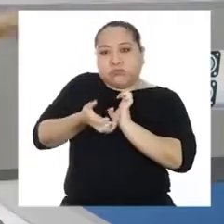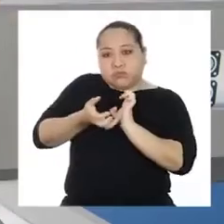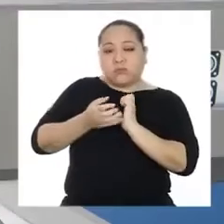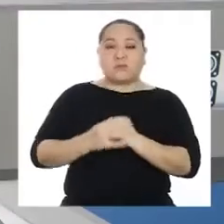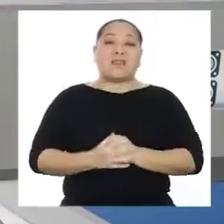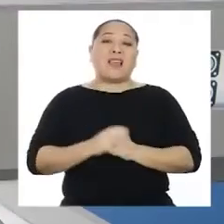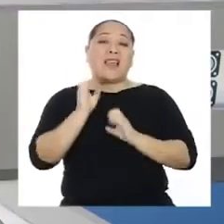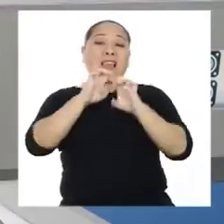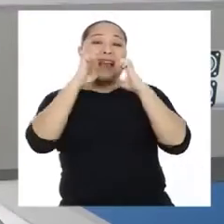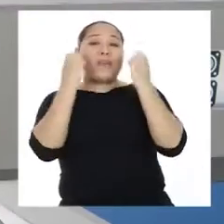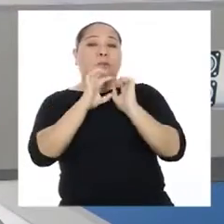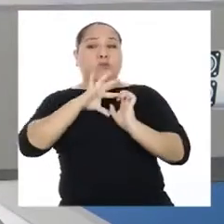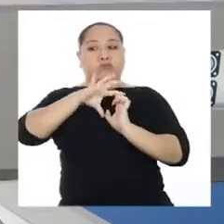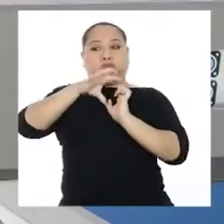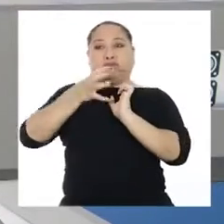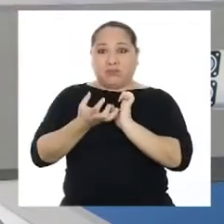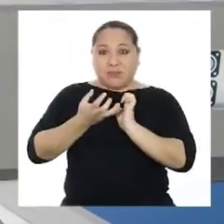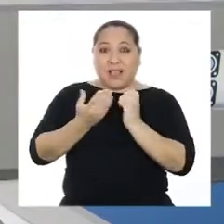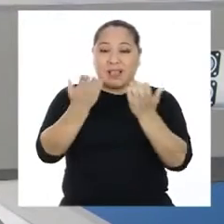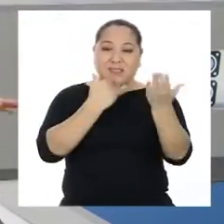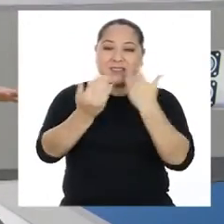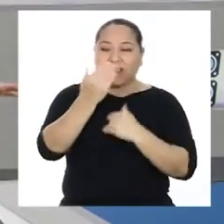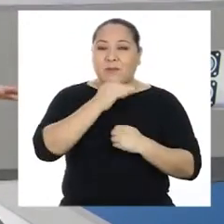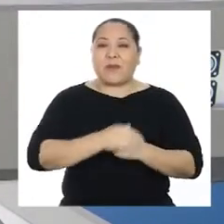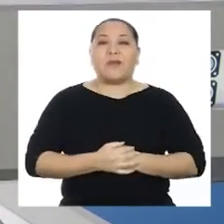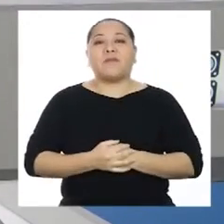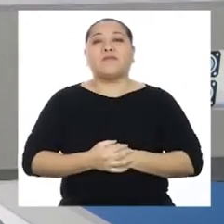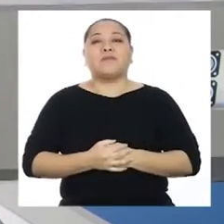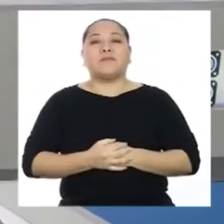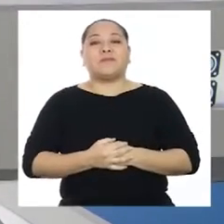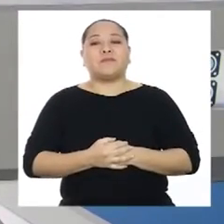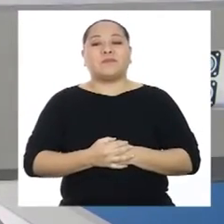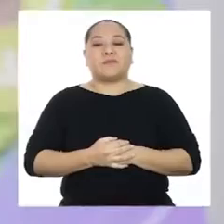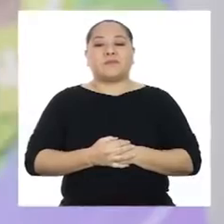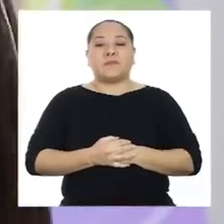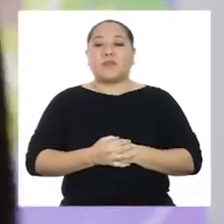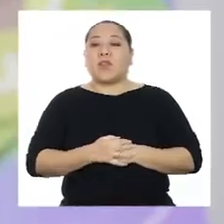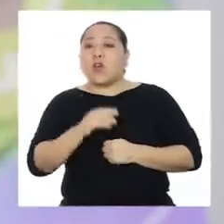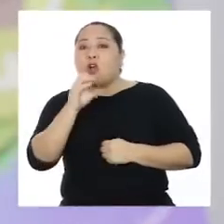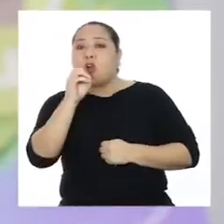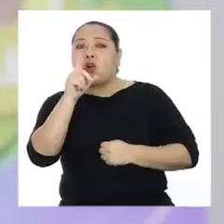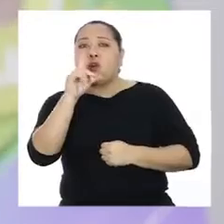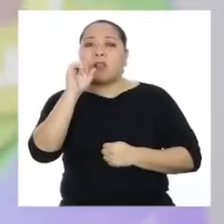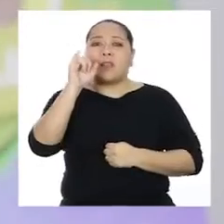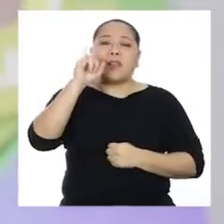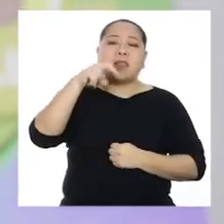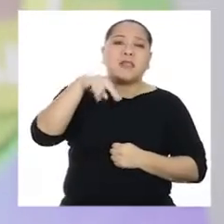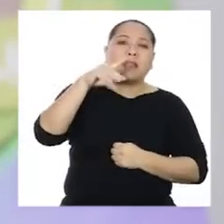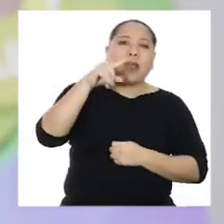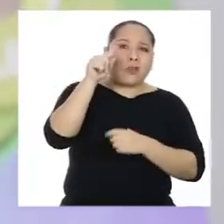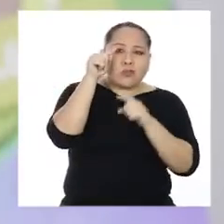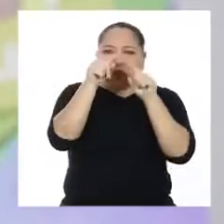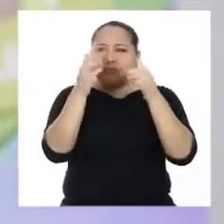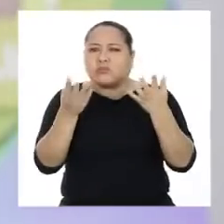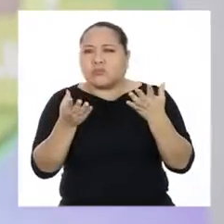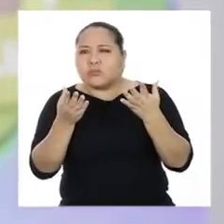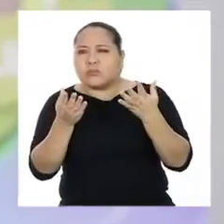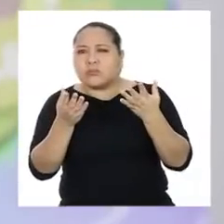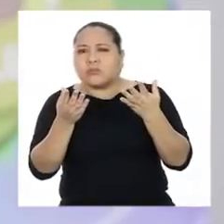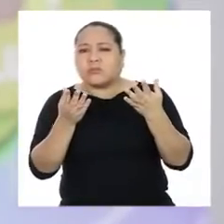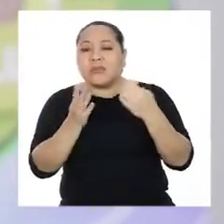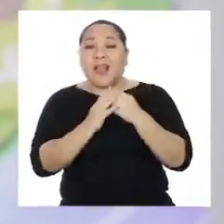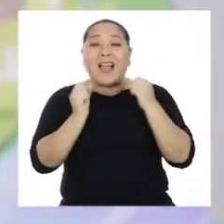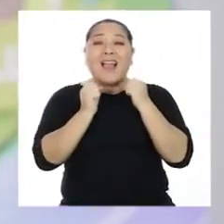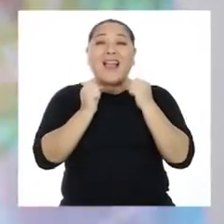¡El equipo armadillo ha sido convocado! ¡Oh, linda! ¿Estás ahí?